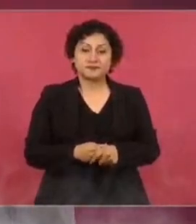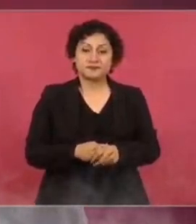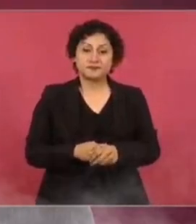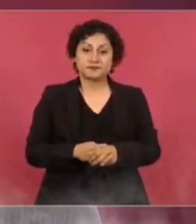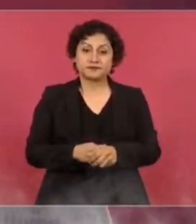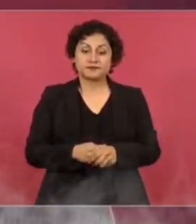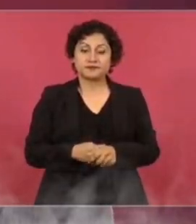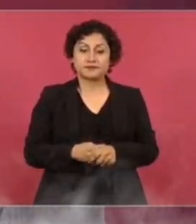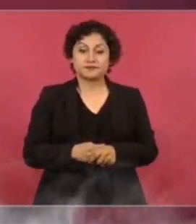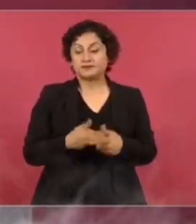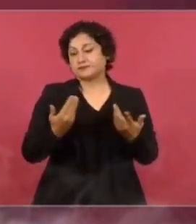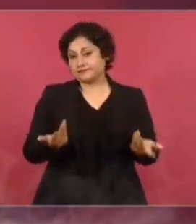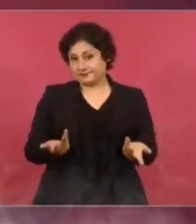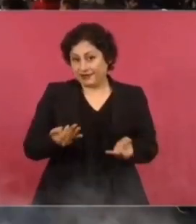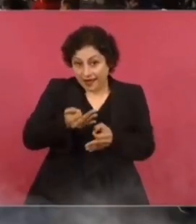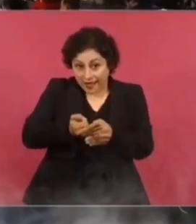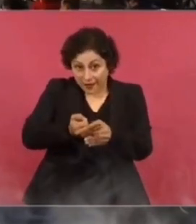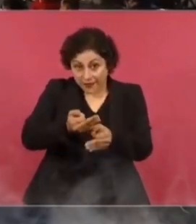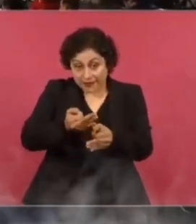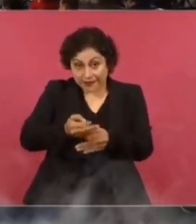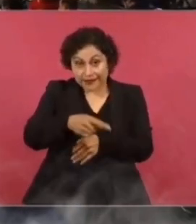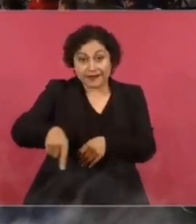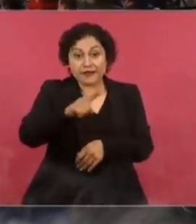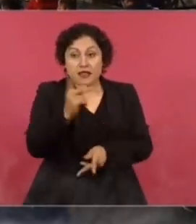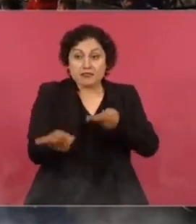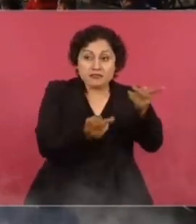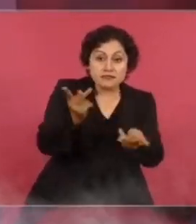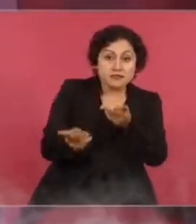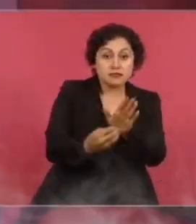Ya aquí en la encuesta se ve los resultados.